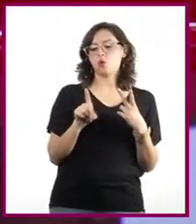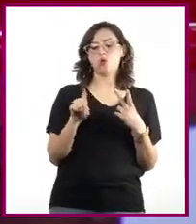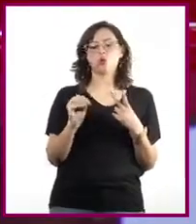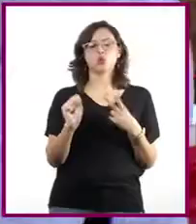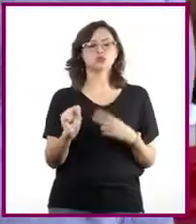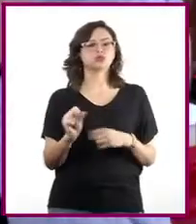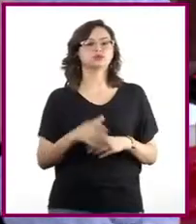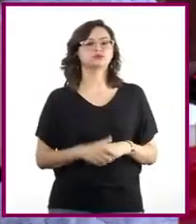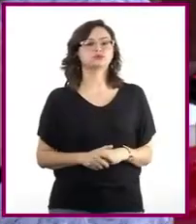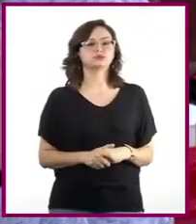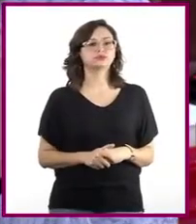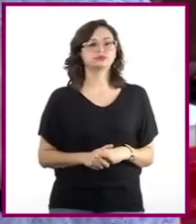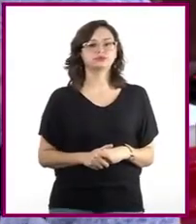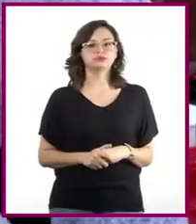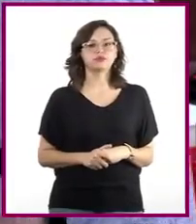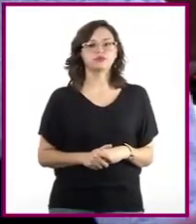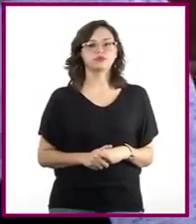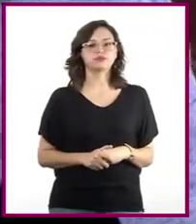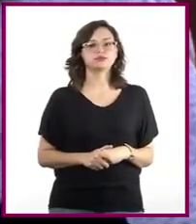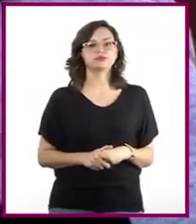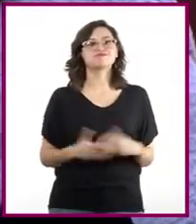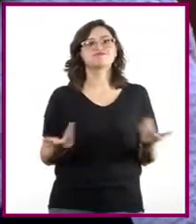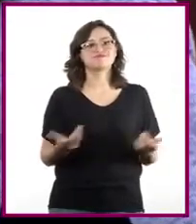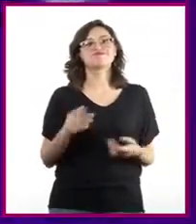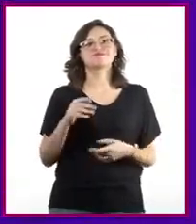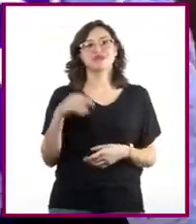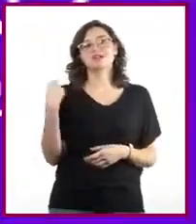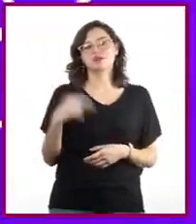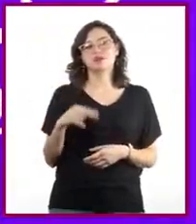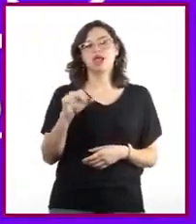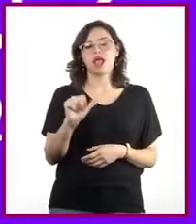A esto se le llama altura.